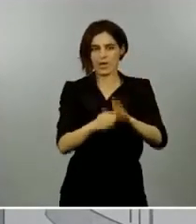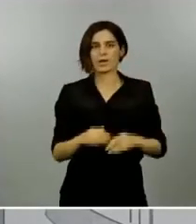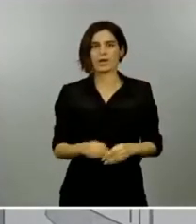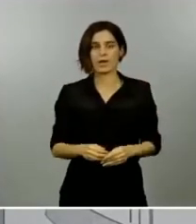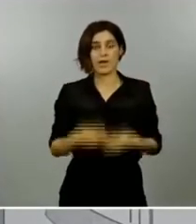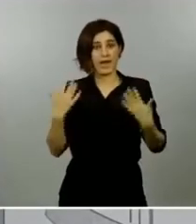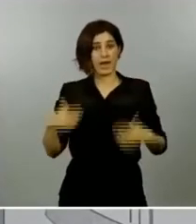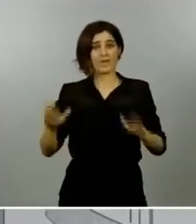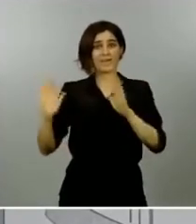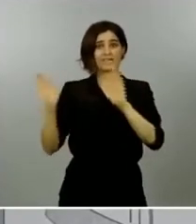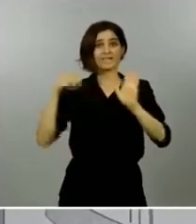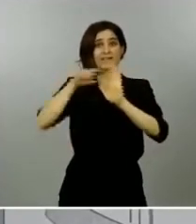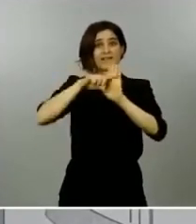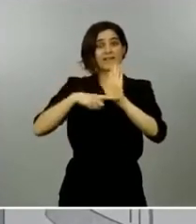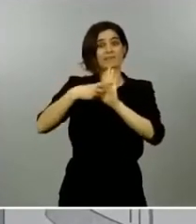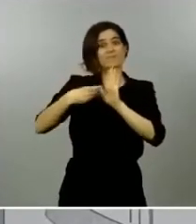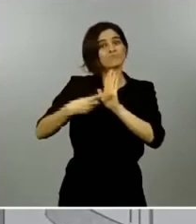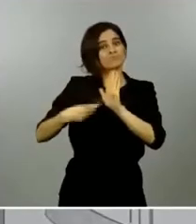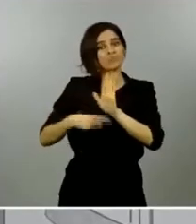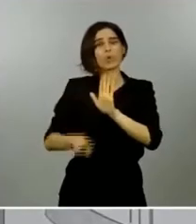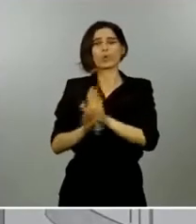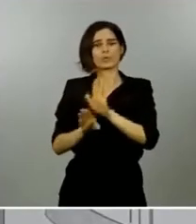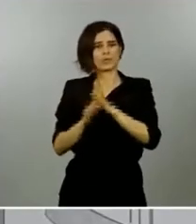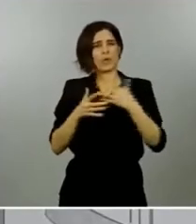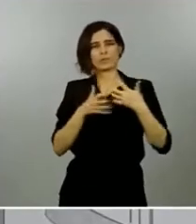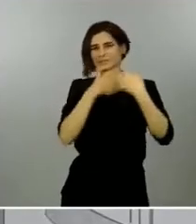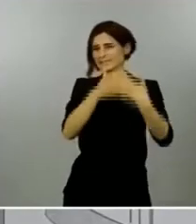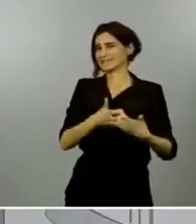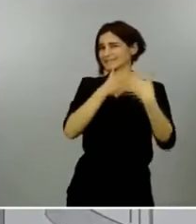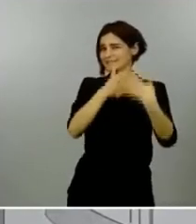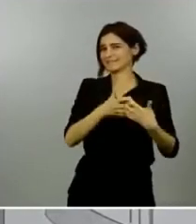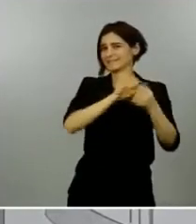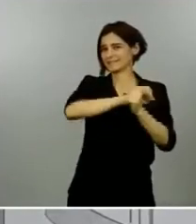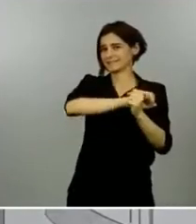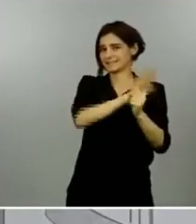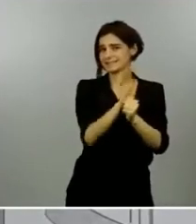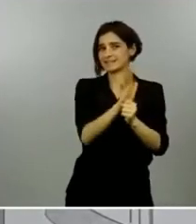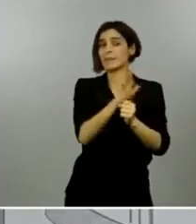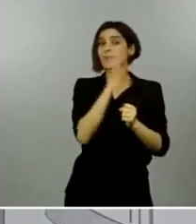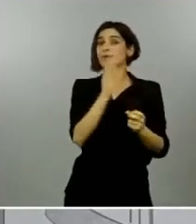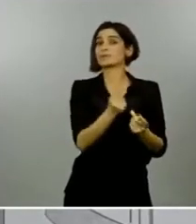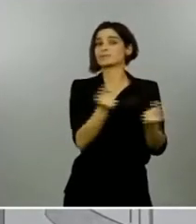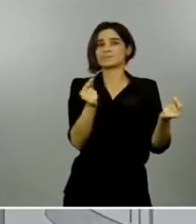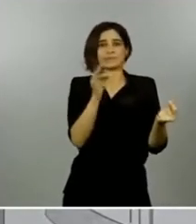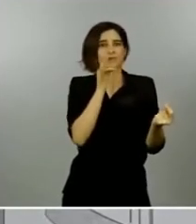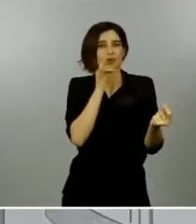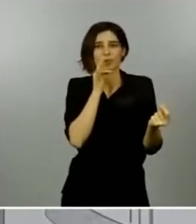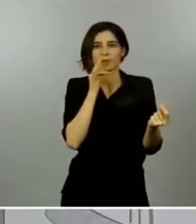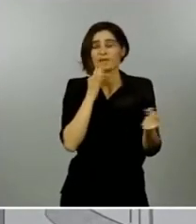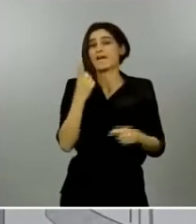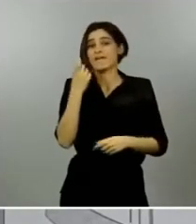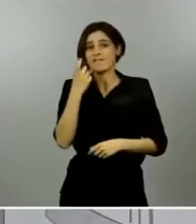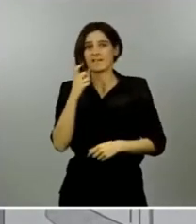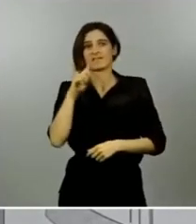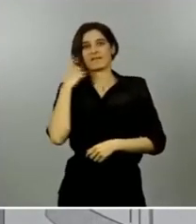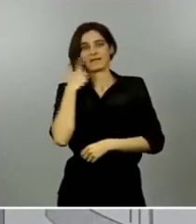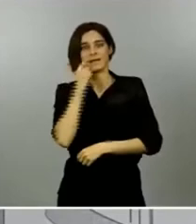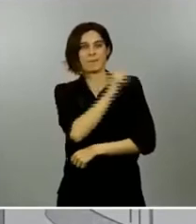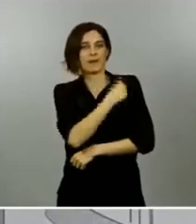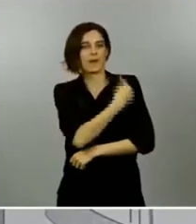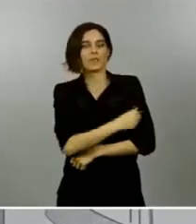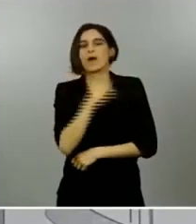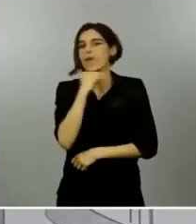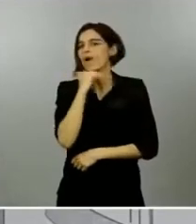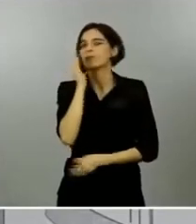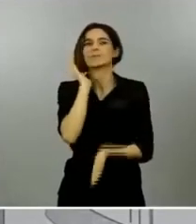epidemia porque no se ha extinguido ni se extinguirá hasta que demos con una vacuna o con un remedio terapéutico definitivo. Mientras